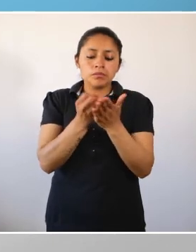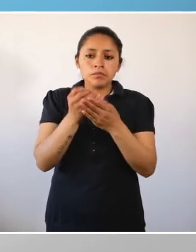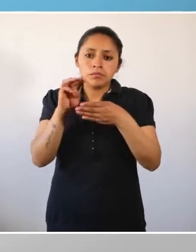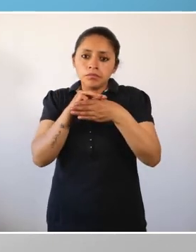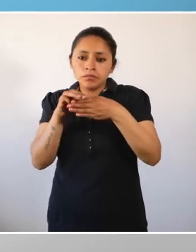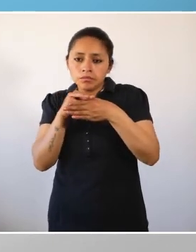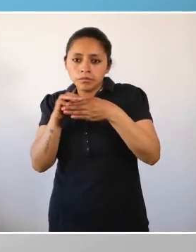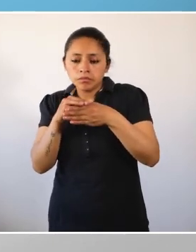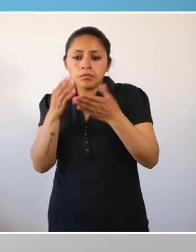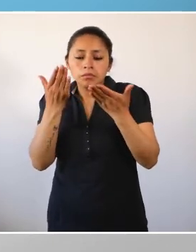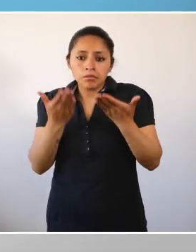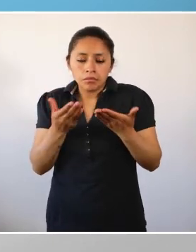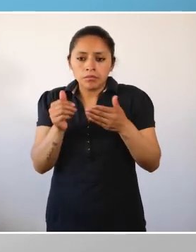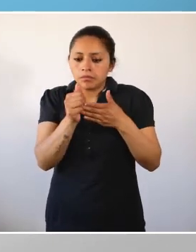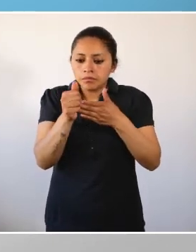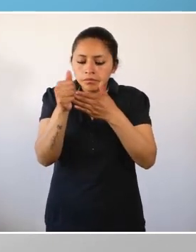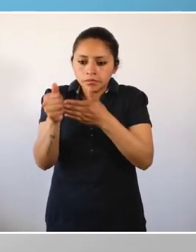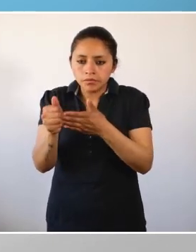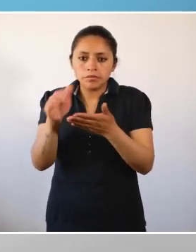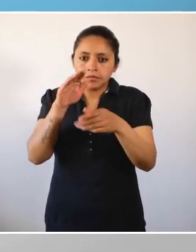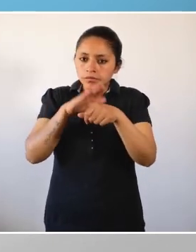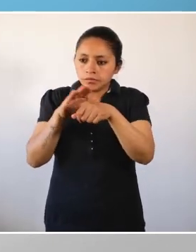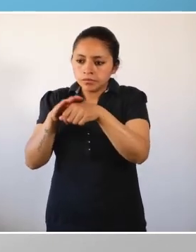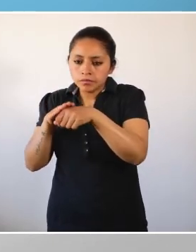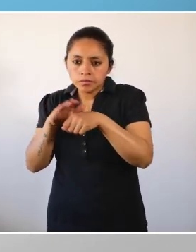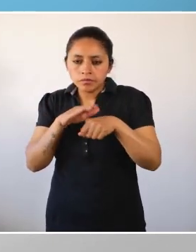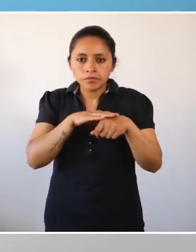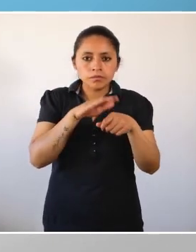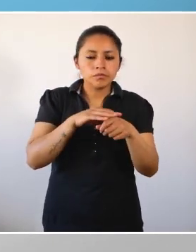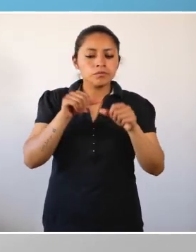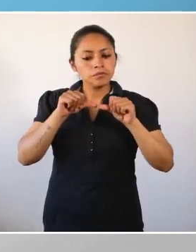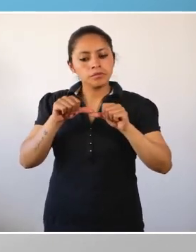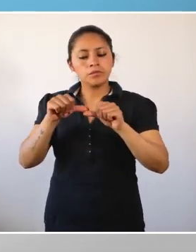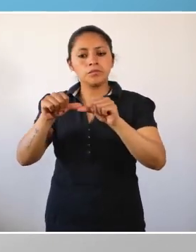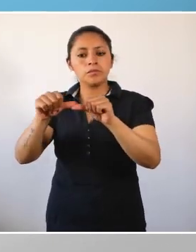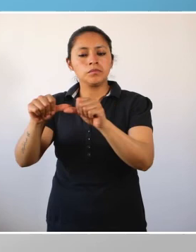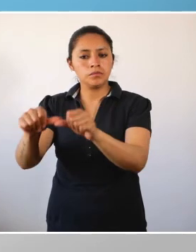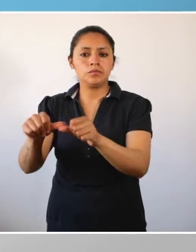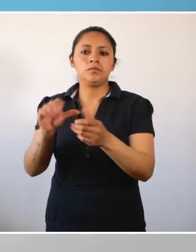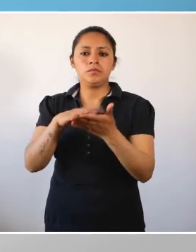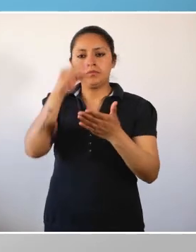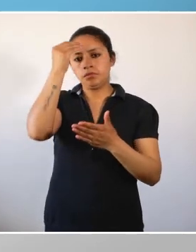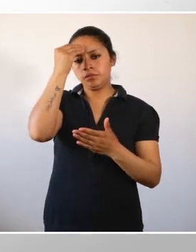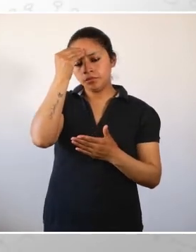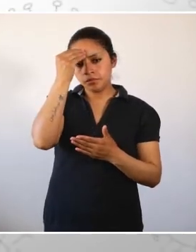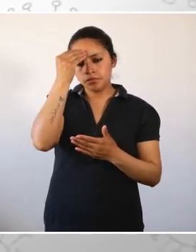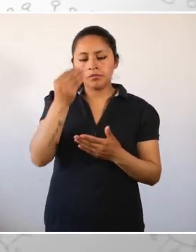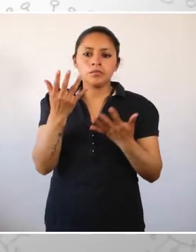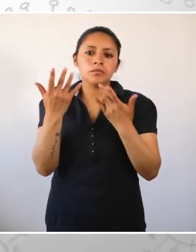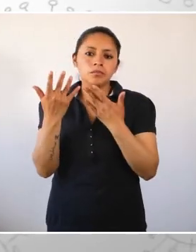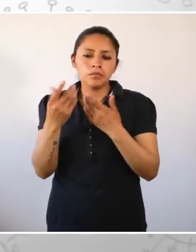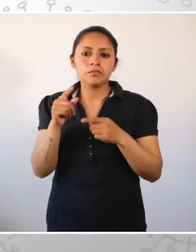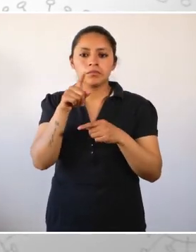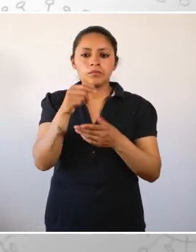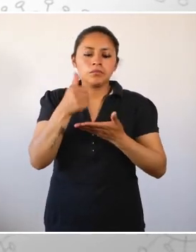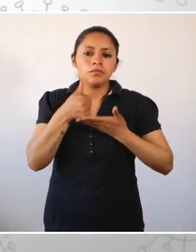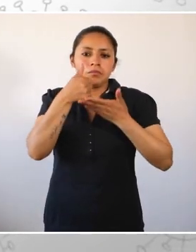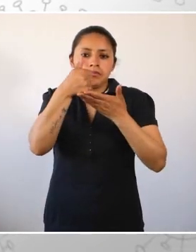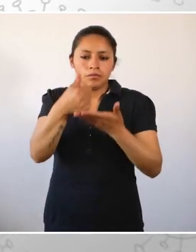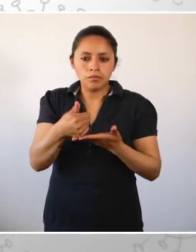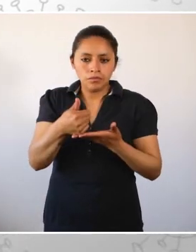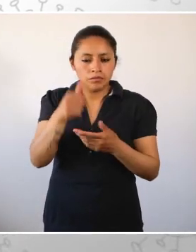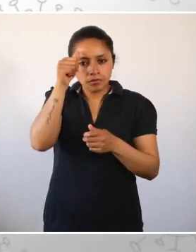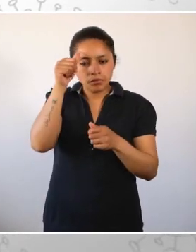página del Ministerio de Educación encontrarás muchas guías pedagógicas que pueden orientar tu proceso de formación independiente.